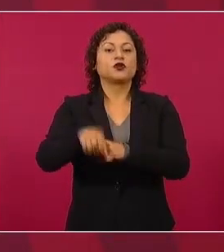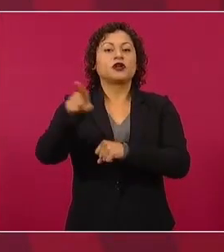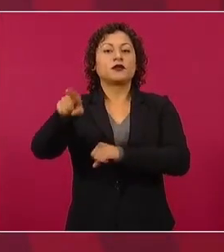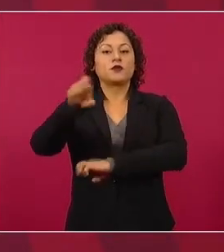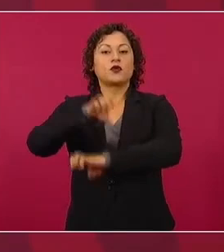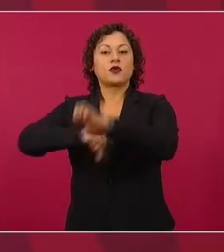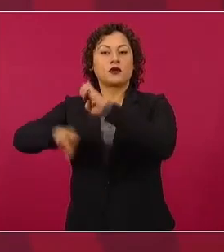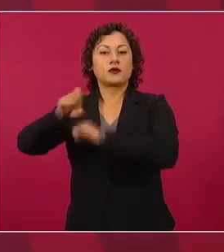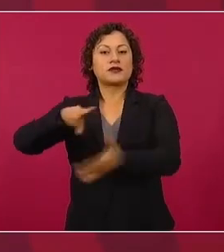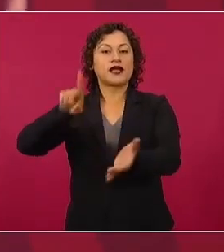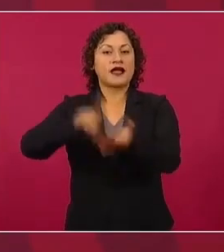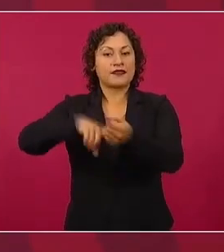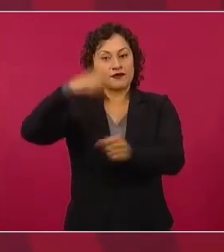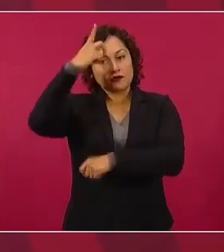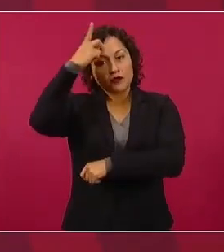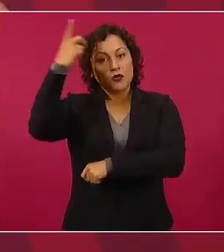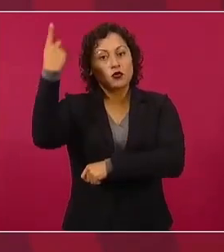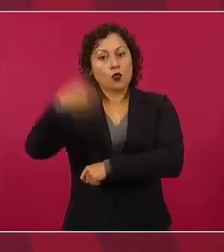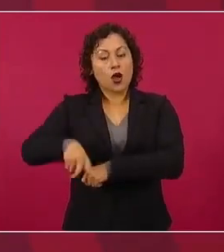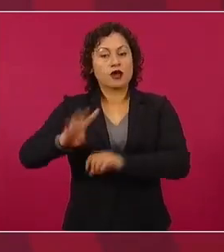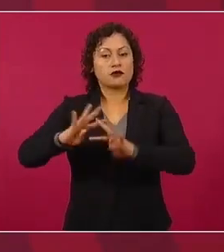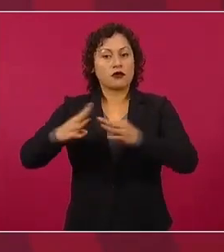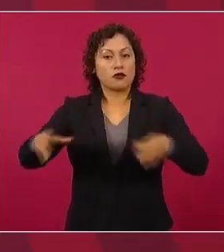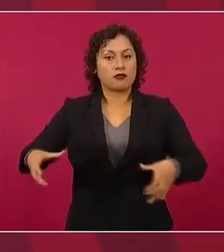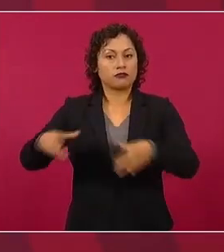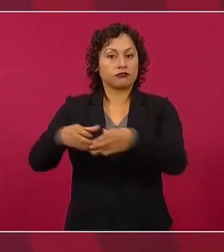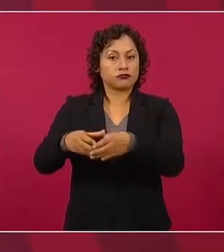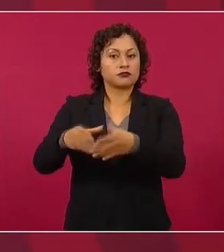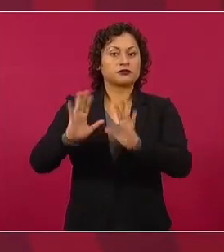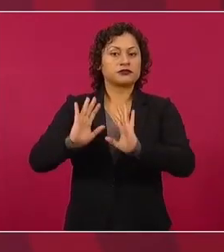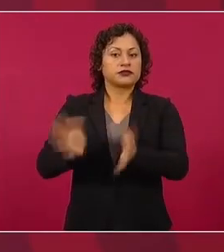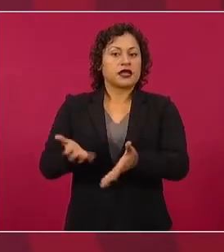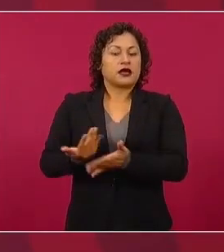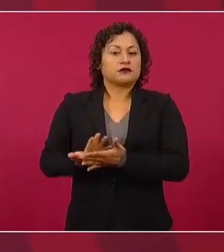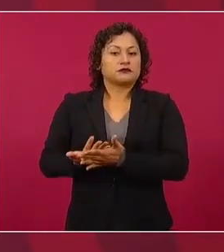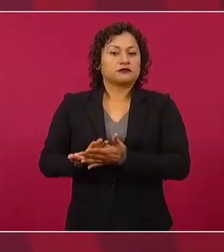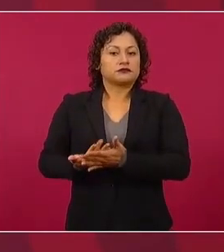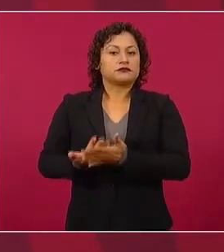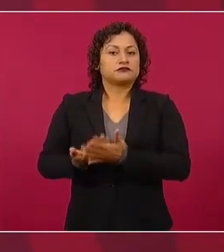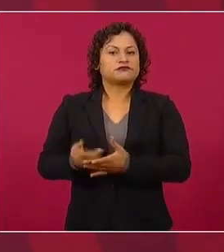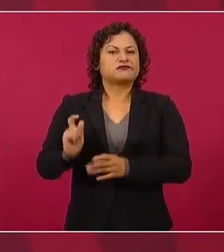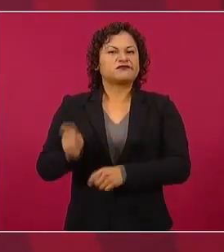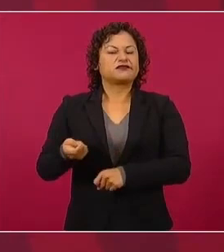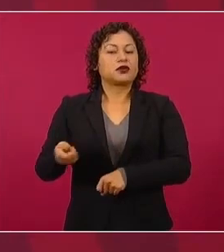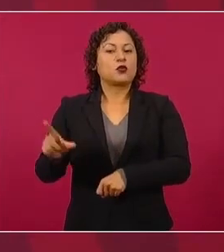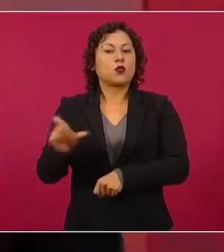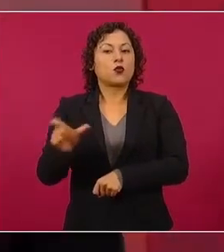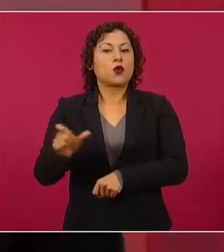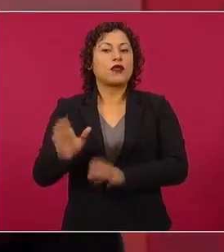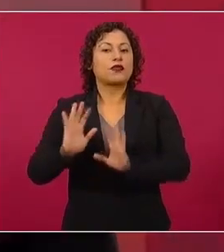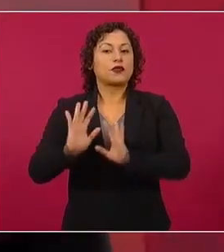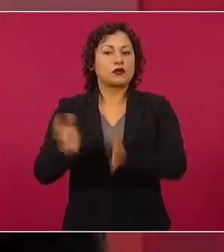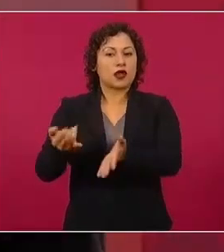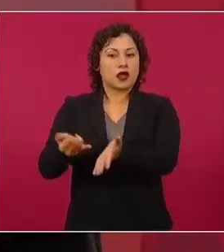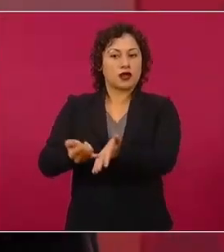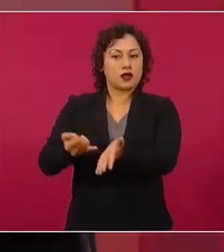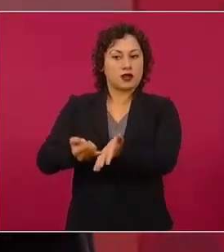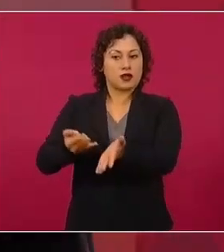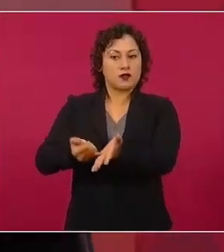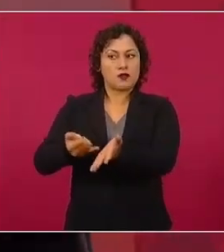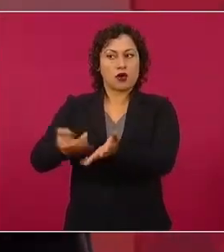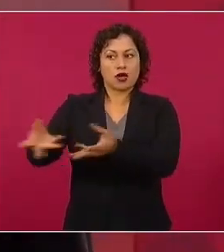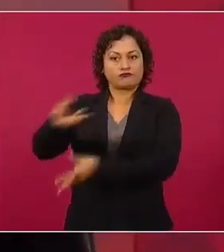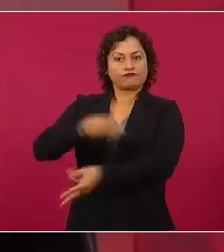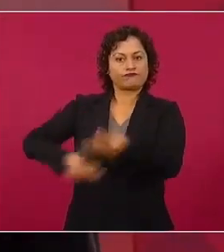ya estaban esperando cuándo iba empezar la temporada de